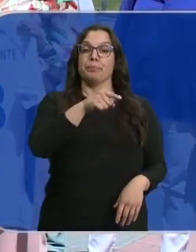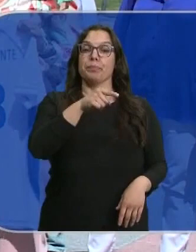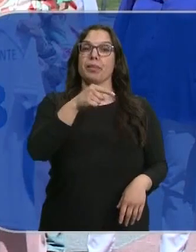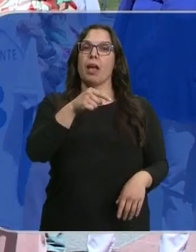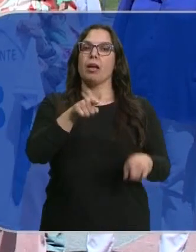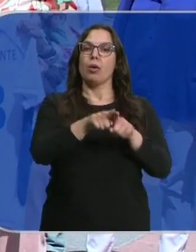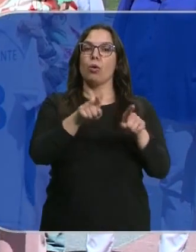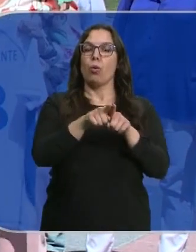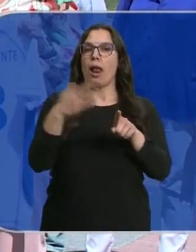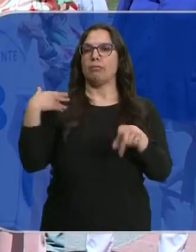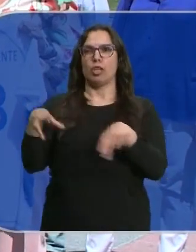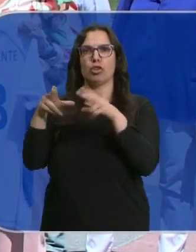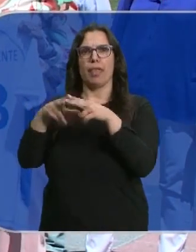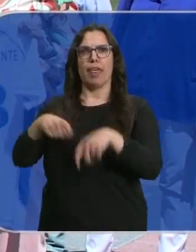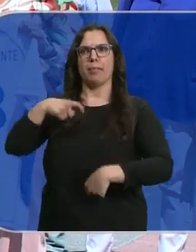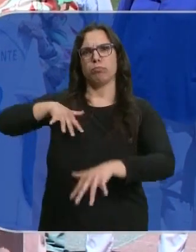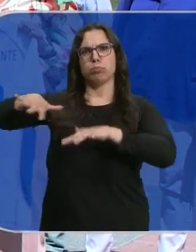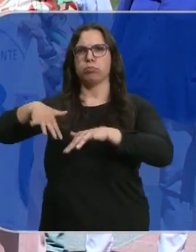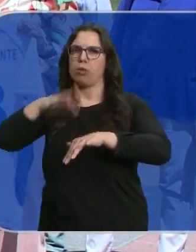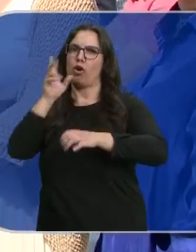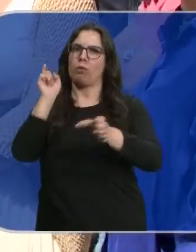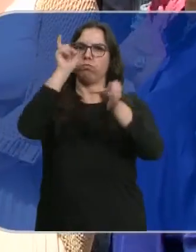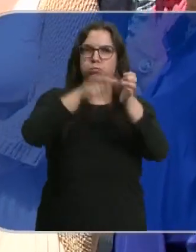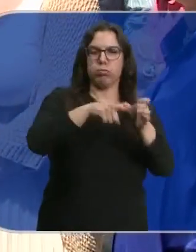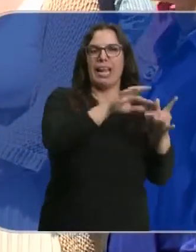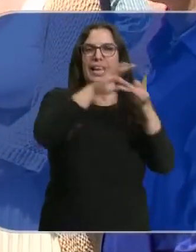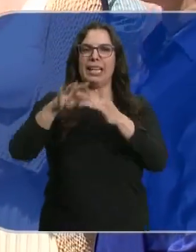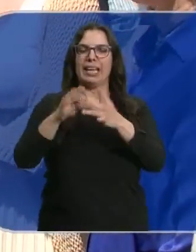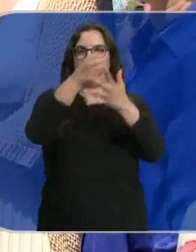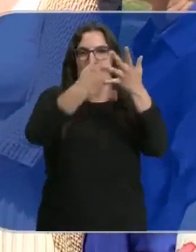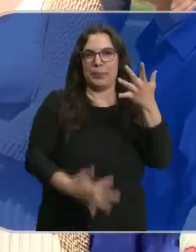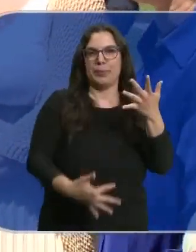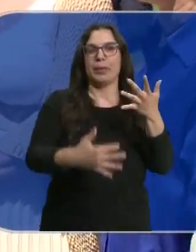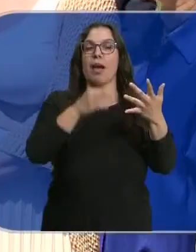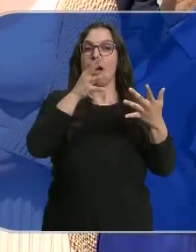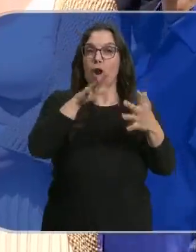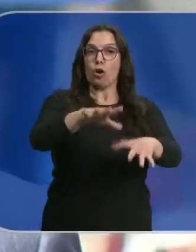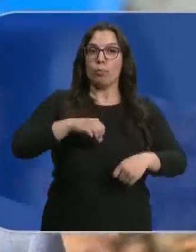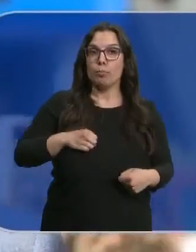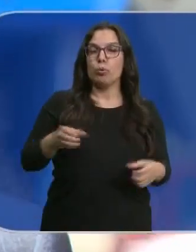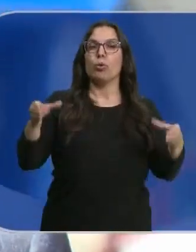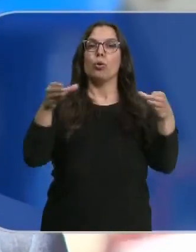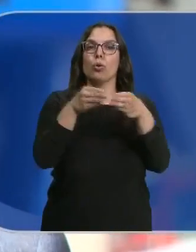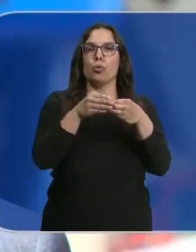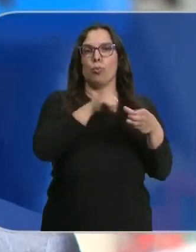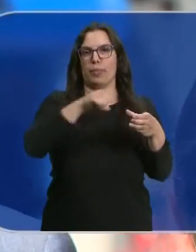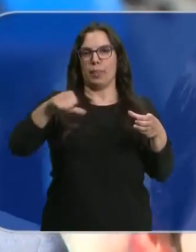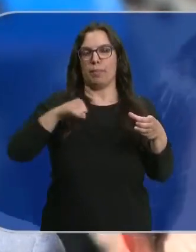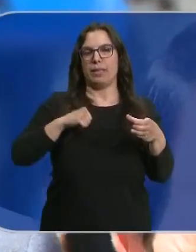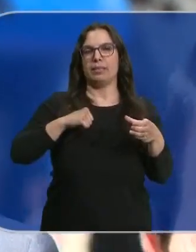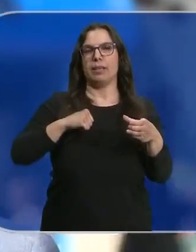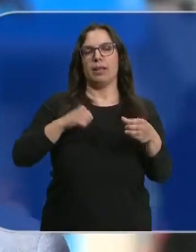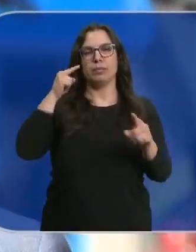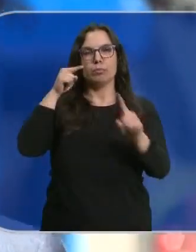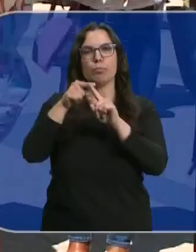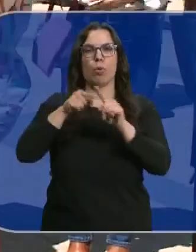Fuente. Que ha dado el salto desde la sociedad civil a la política. Encabezando la lista de un municipio ahora gobernado por la formación Independientes por